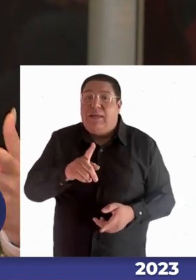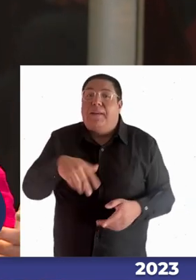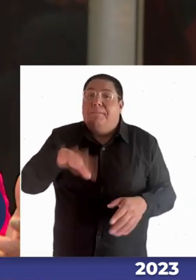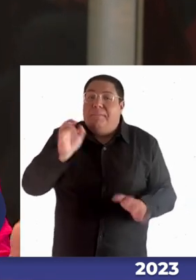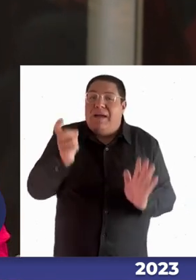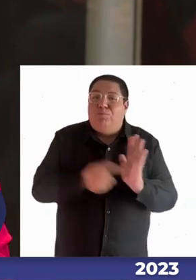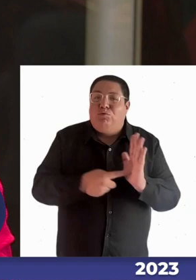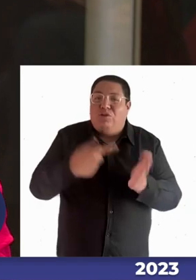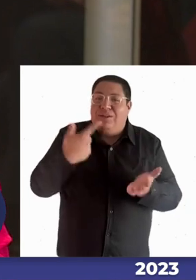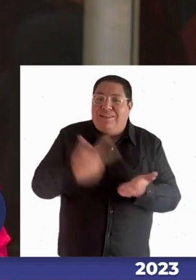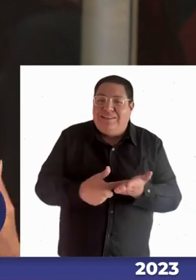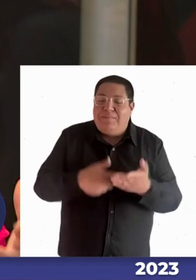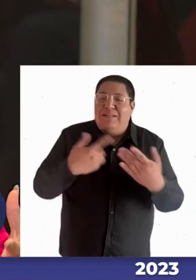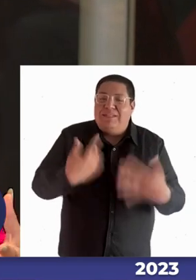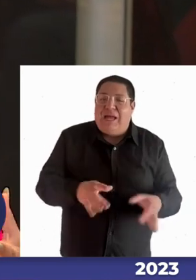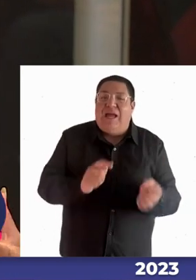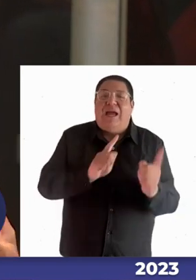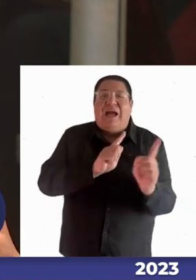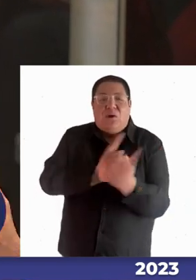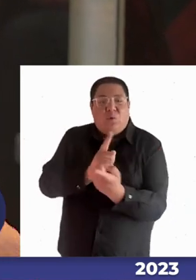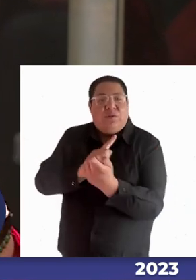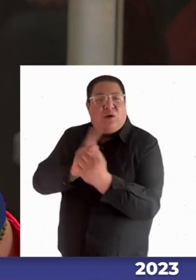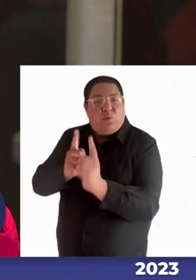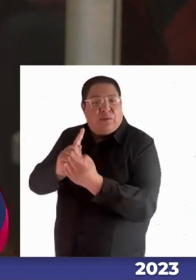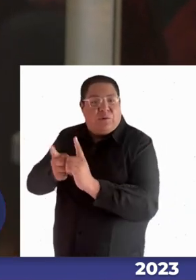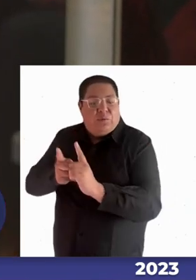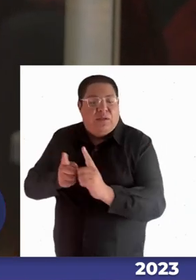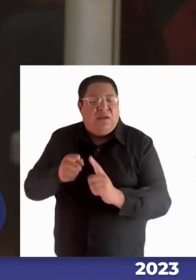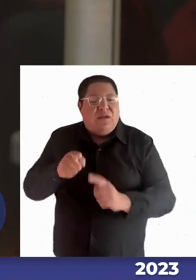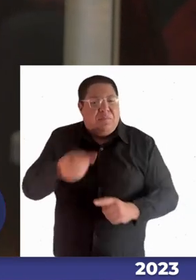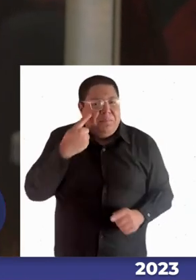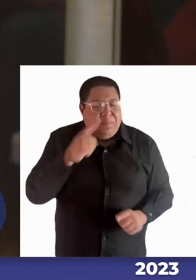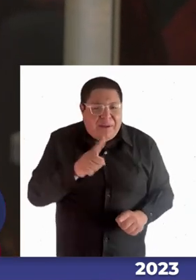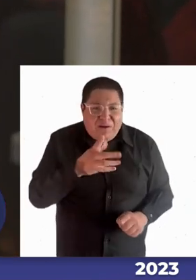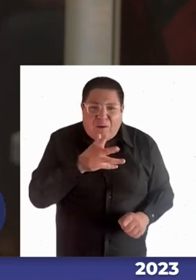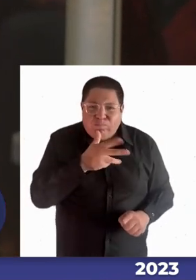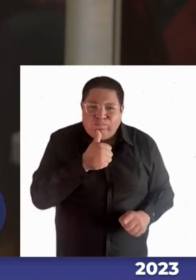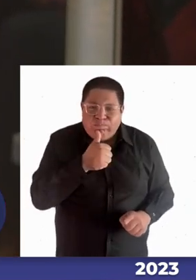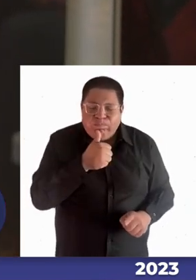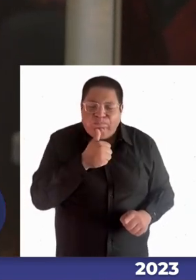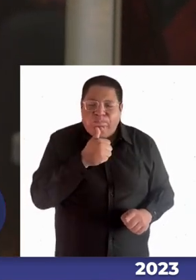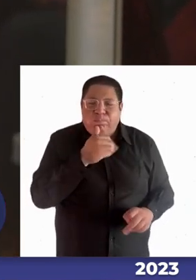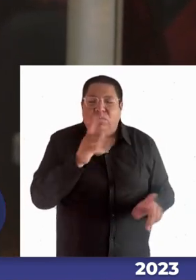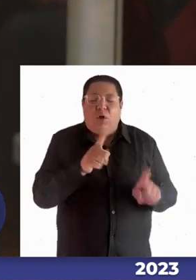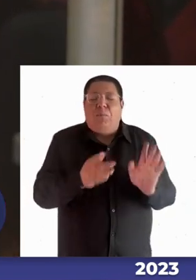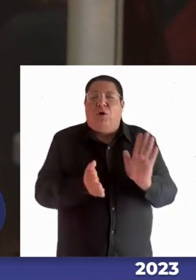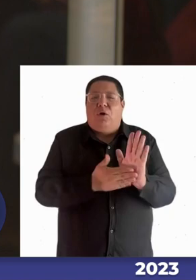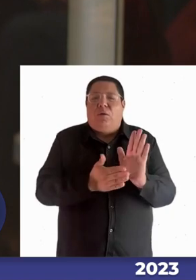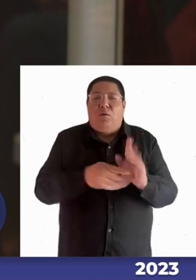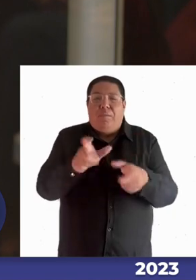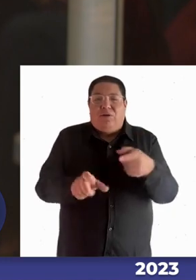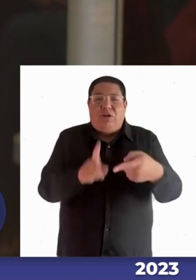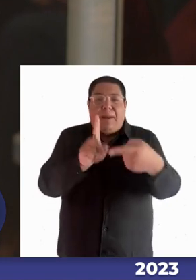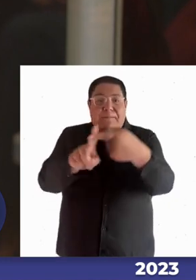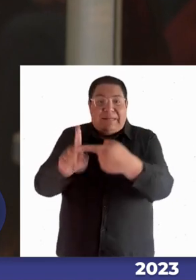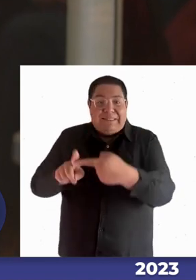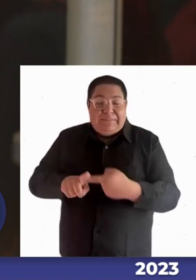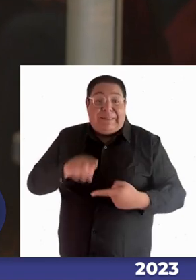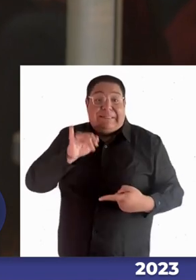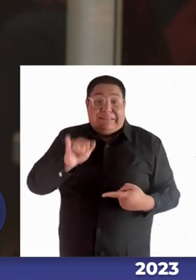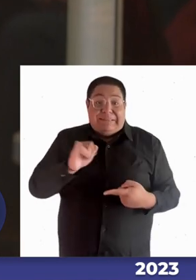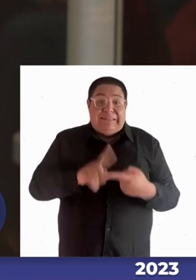implementados en esa prueba sin embargo eso no se ha traducido necesariamente en mayor participación de personas a la hora de